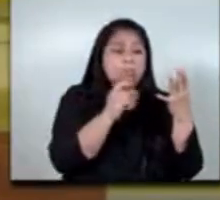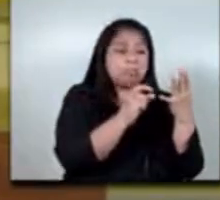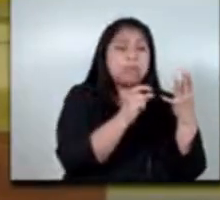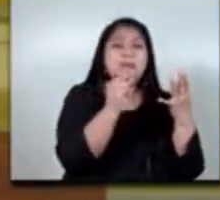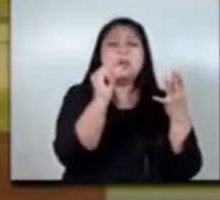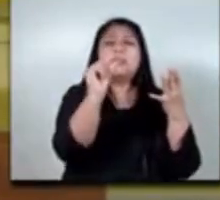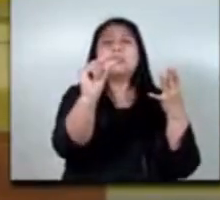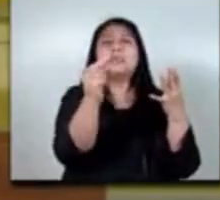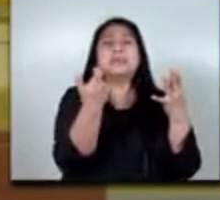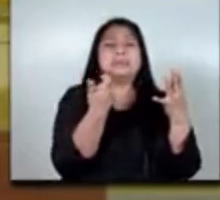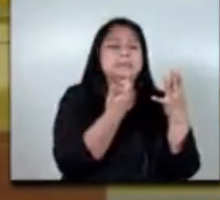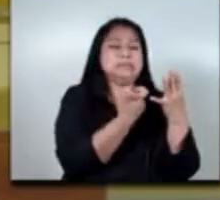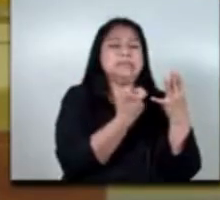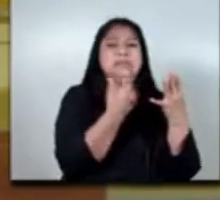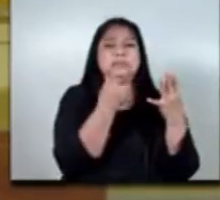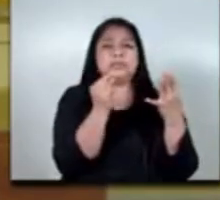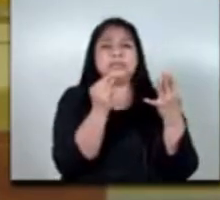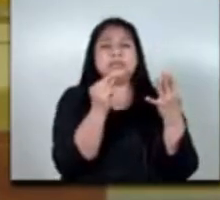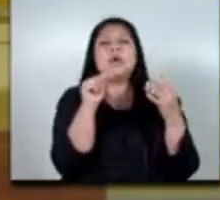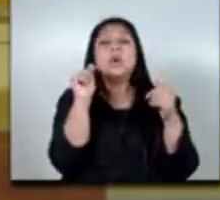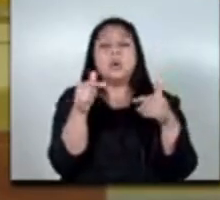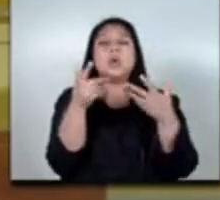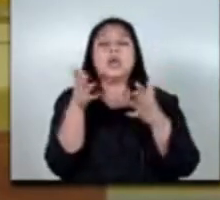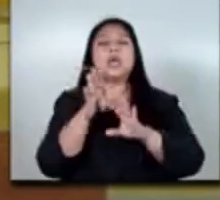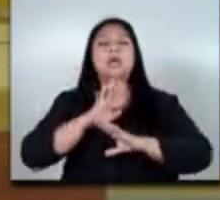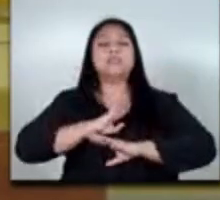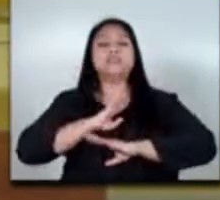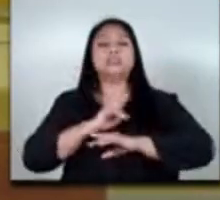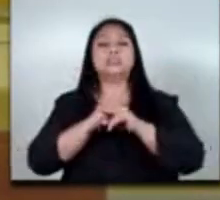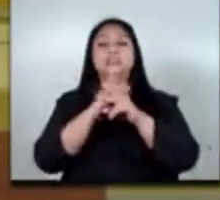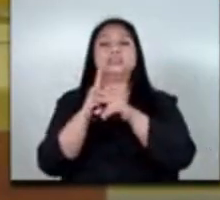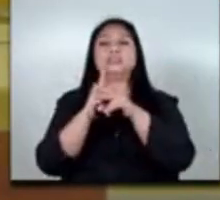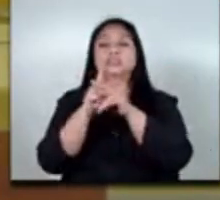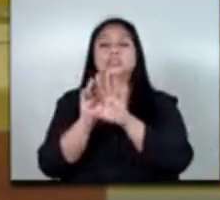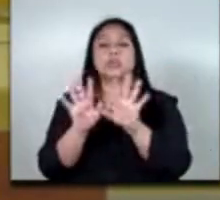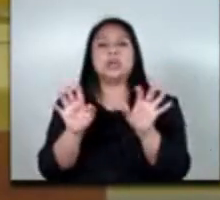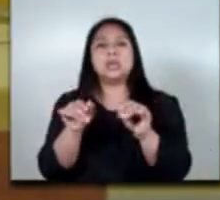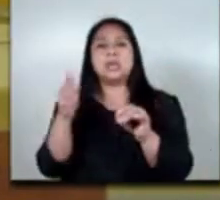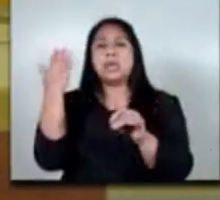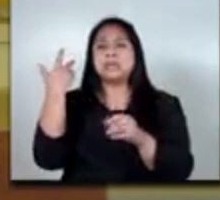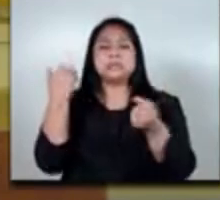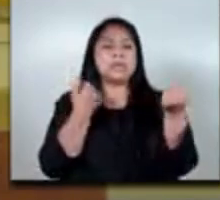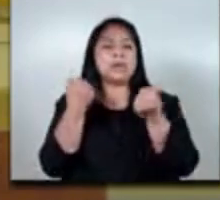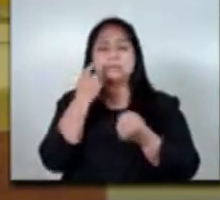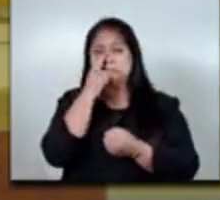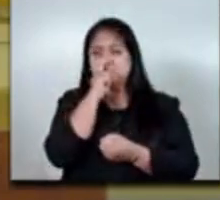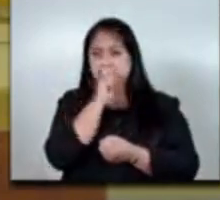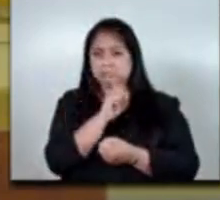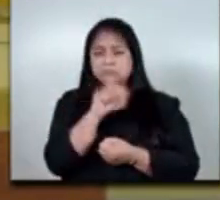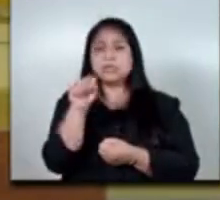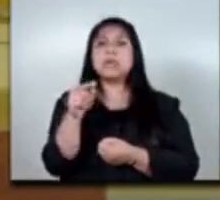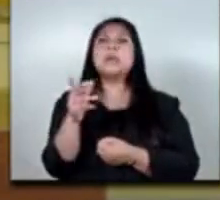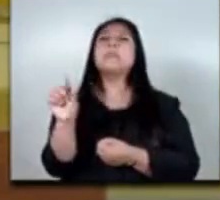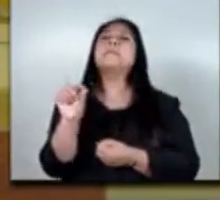suficientes inspectores hoy tenemos inspectores los inspectores no tenían vehículos tenían que pedirle